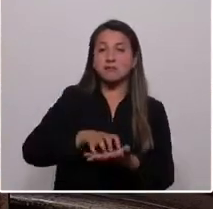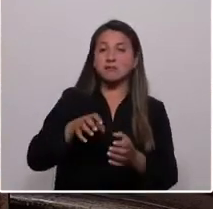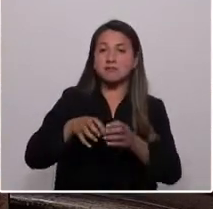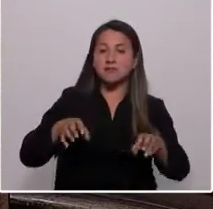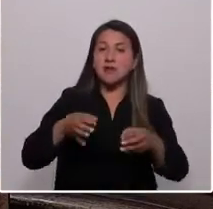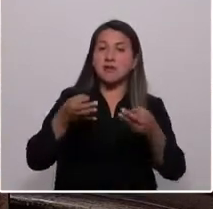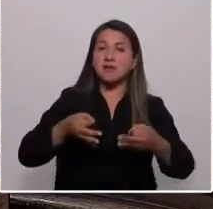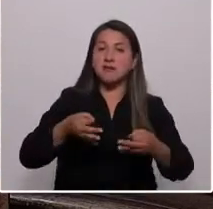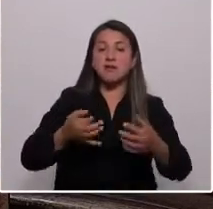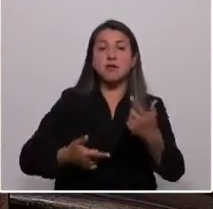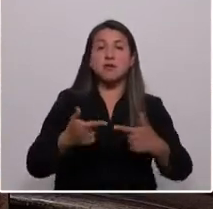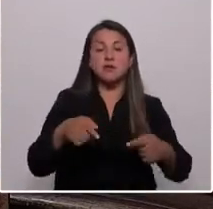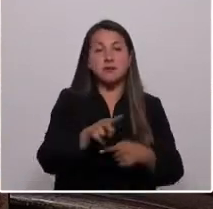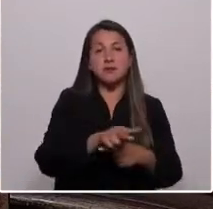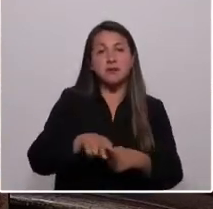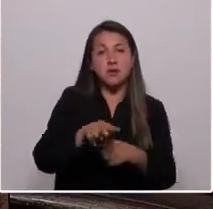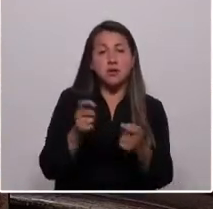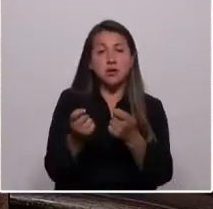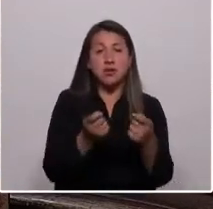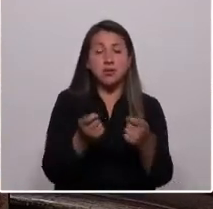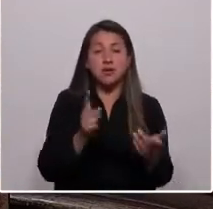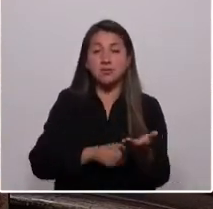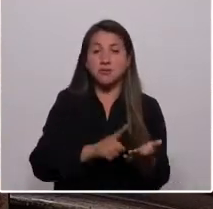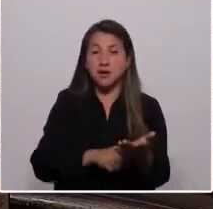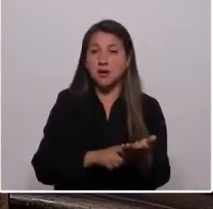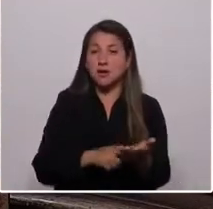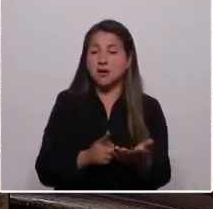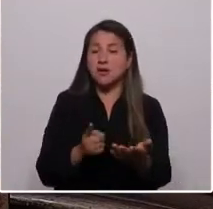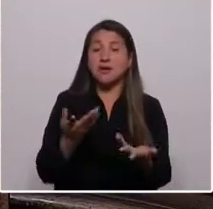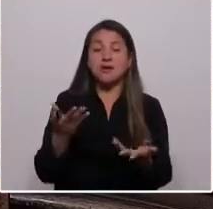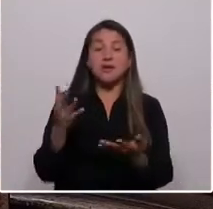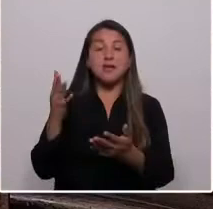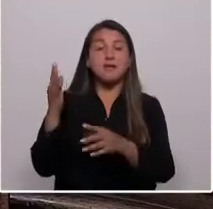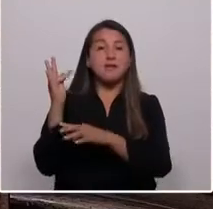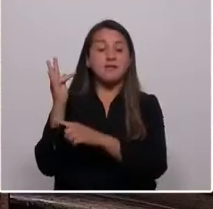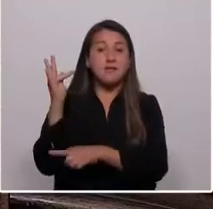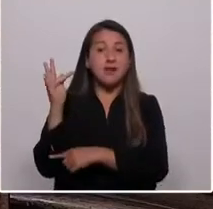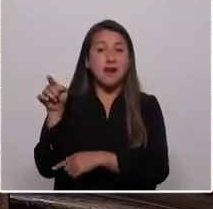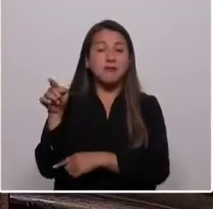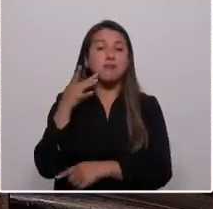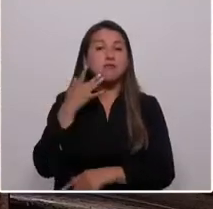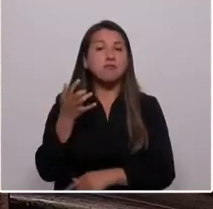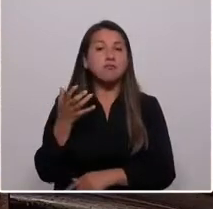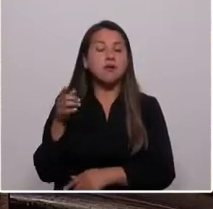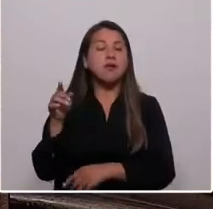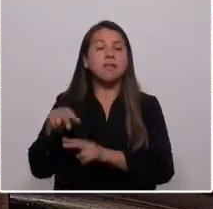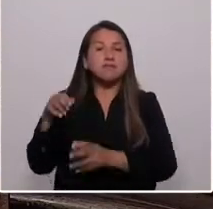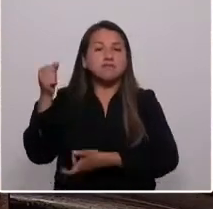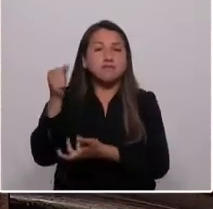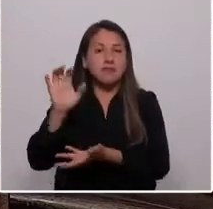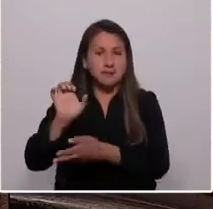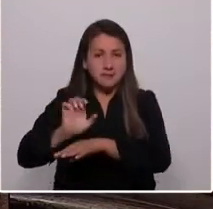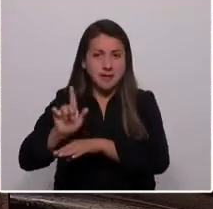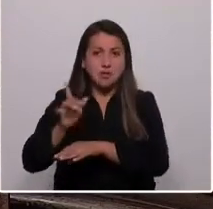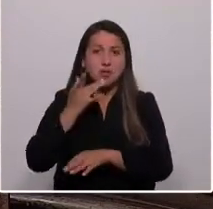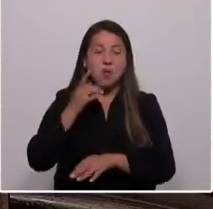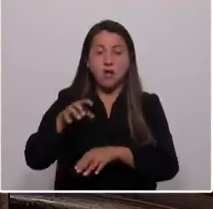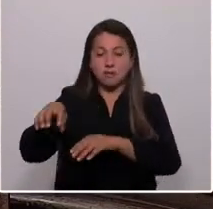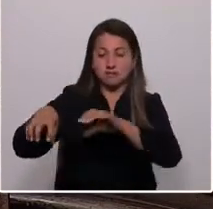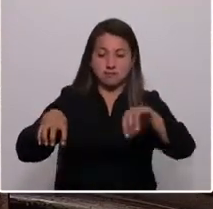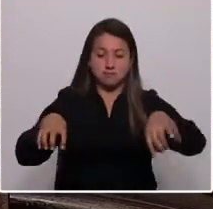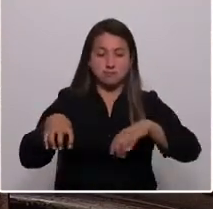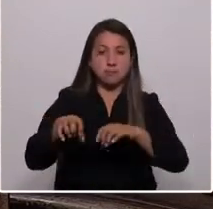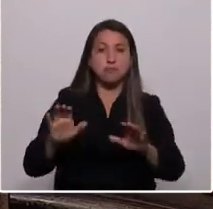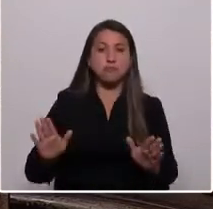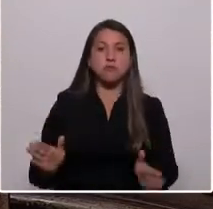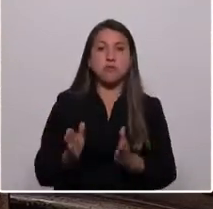política, administrativa, económica, tributaria y fiscal, avanzar en la conectividad de los territorios rurales, insulares, aislados, promoviendo la